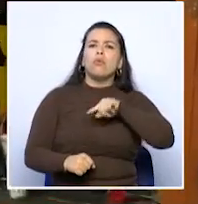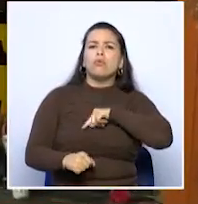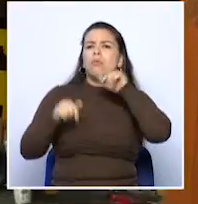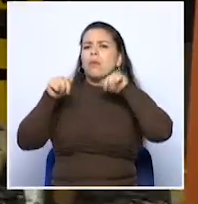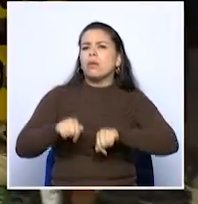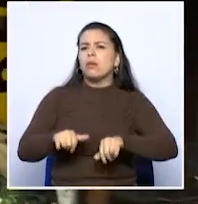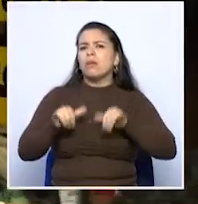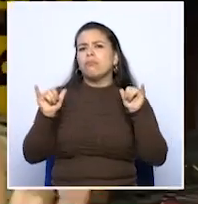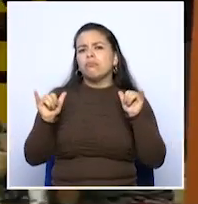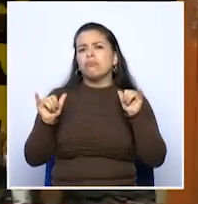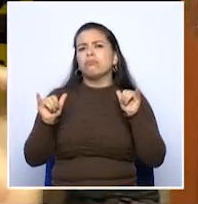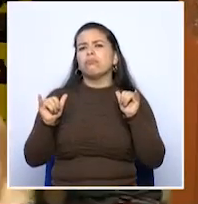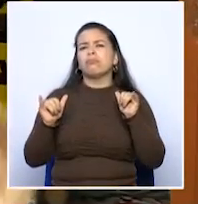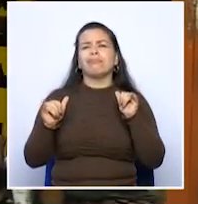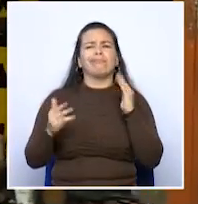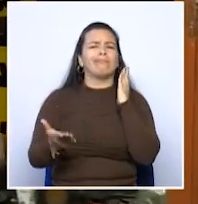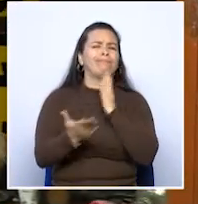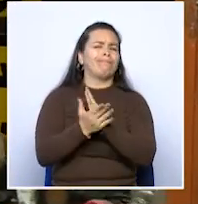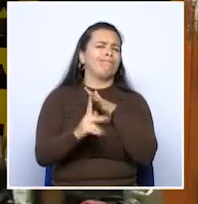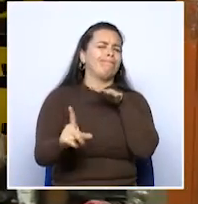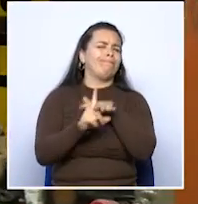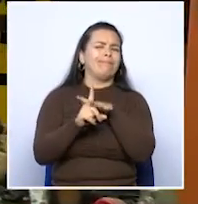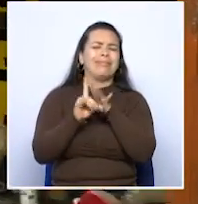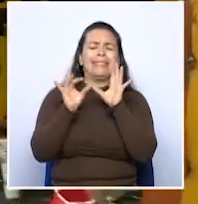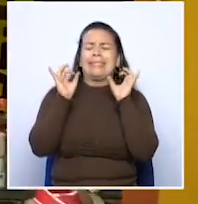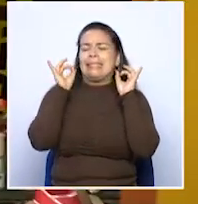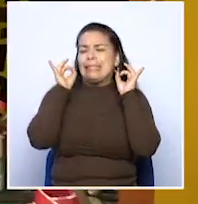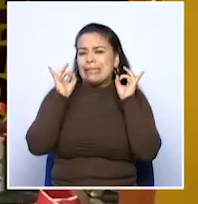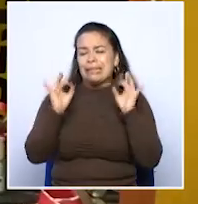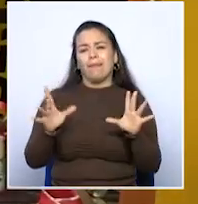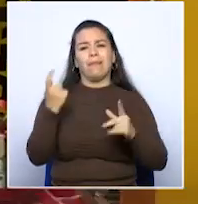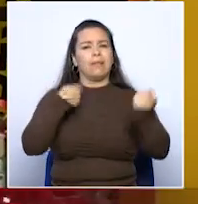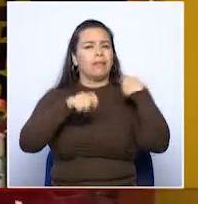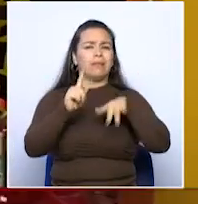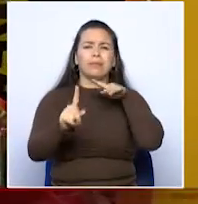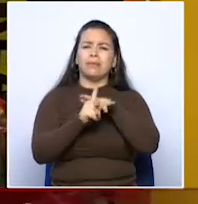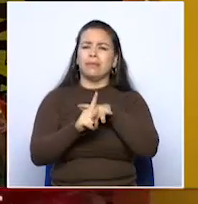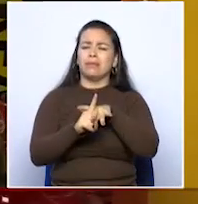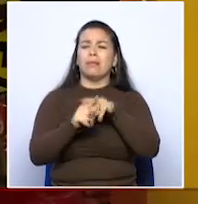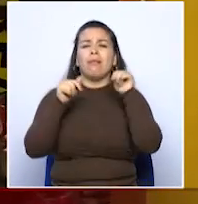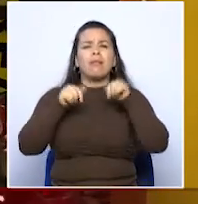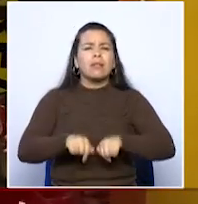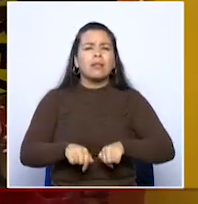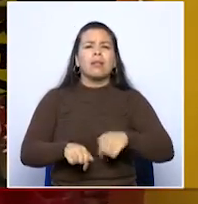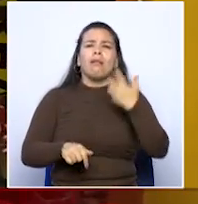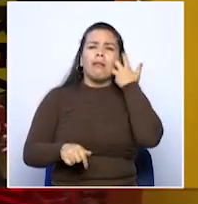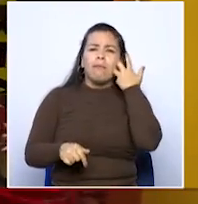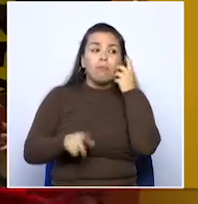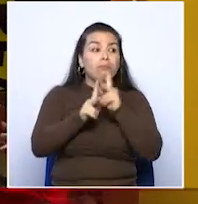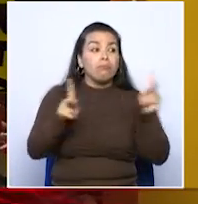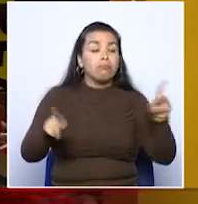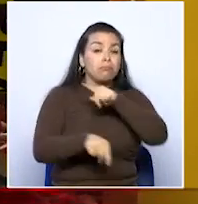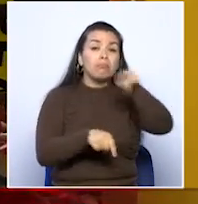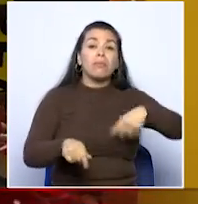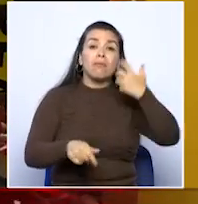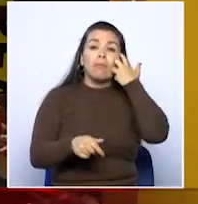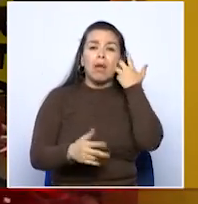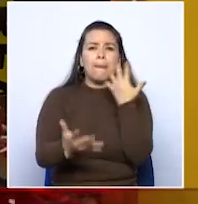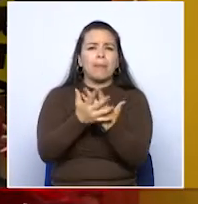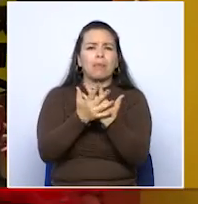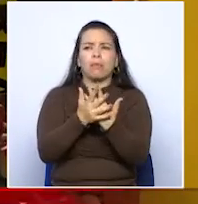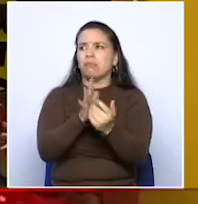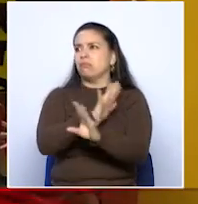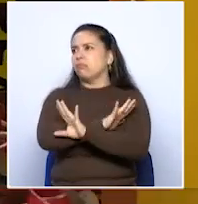aquí unas calamidades comerciales muy bravas, aquí se ha enfermado la gente, aquí la humedad es